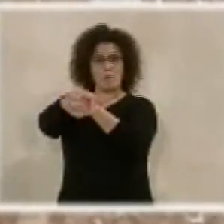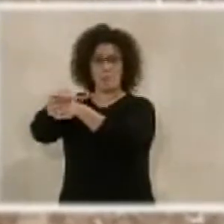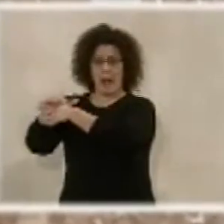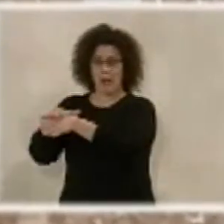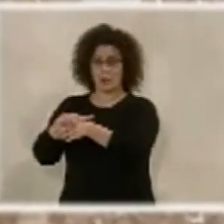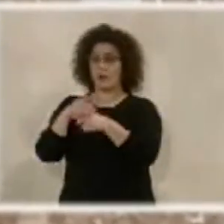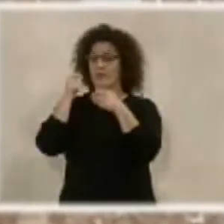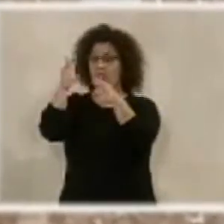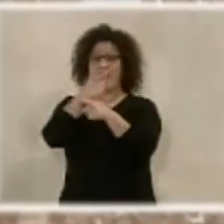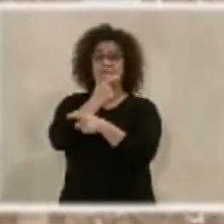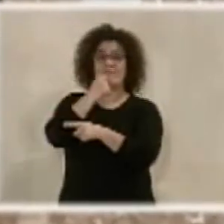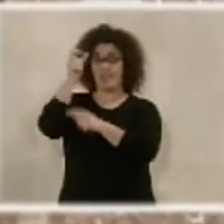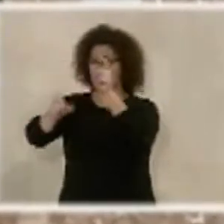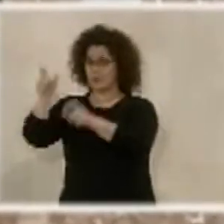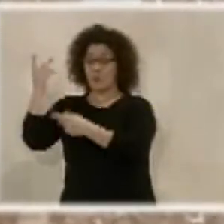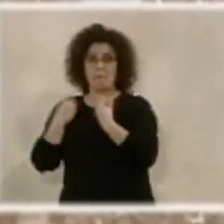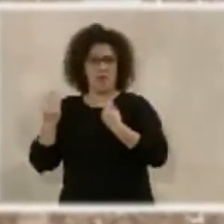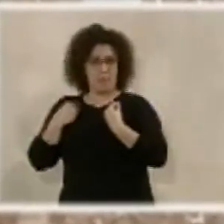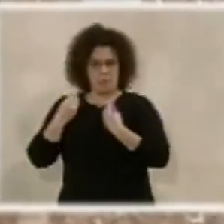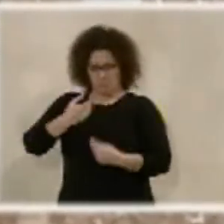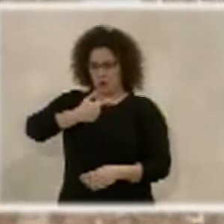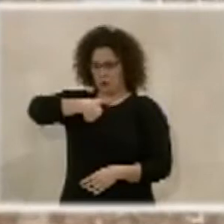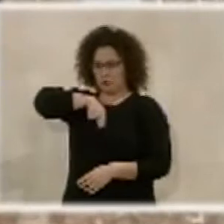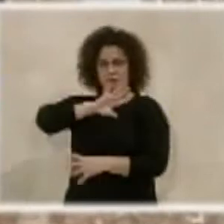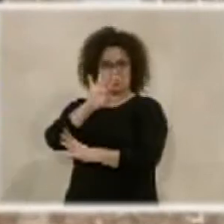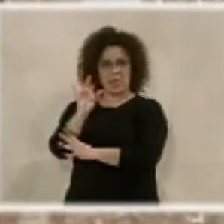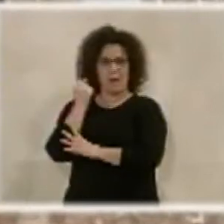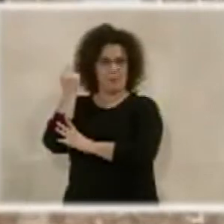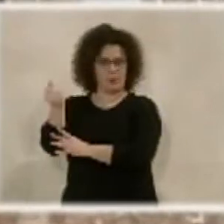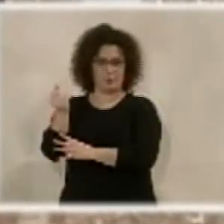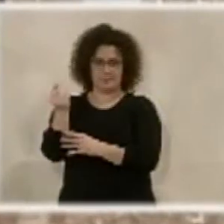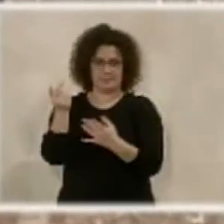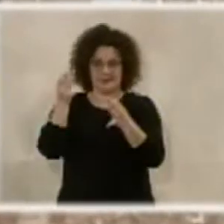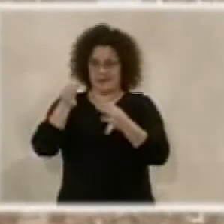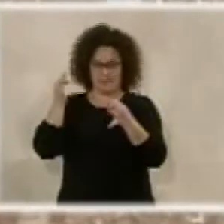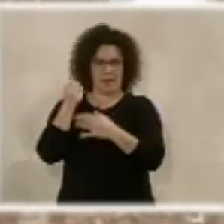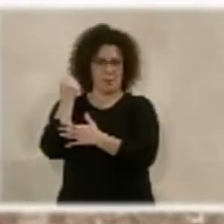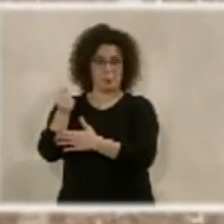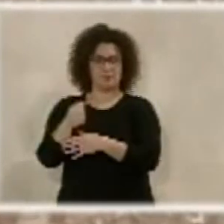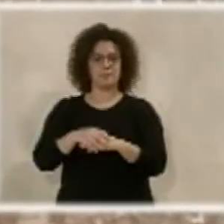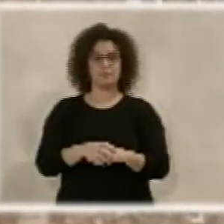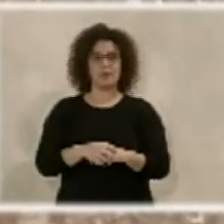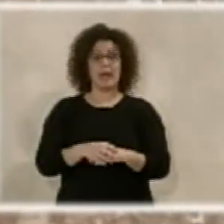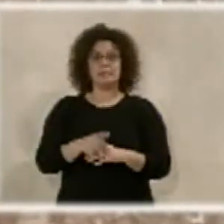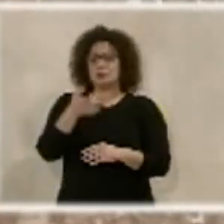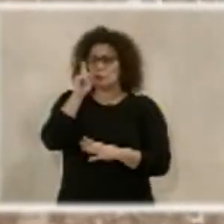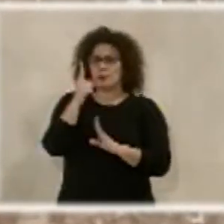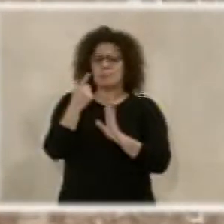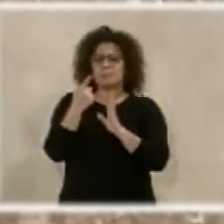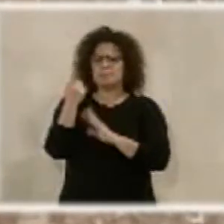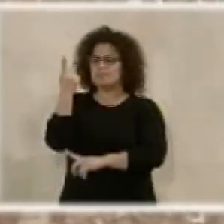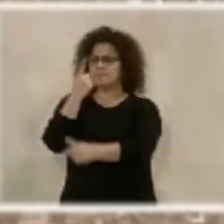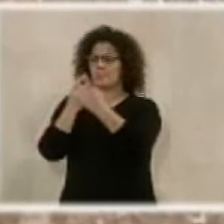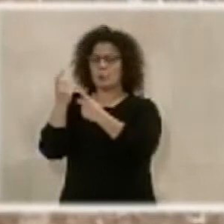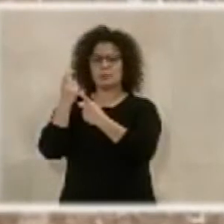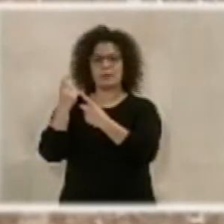fácil la vida también de sus ciudadanos, nosotros apoyaremos siempre cualquier iniciativa. Solamente preguntar